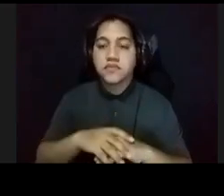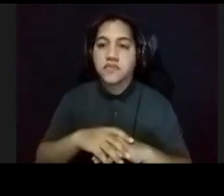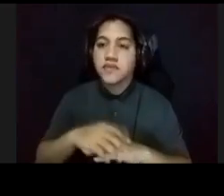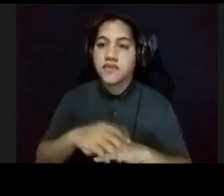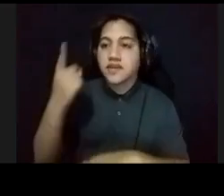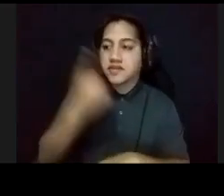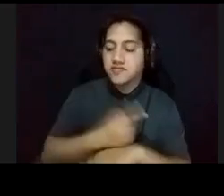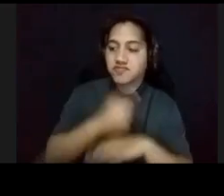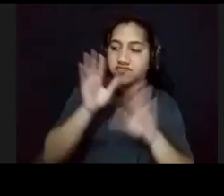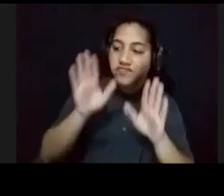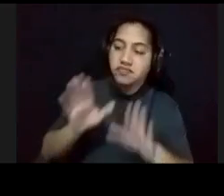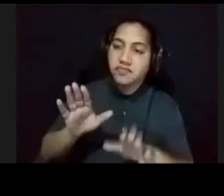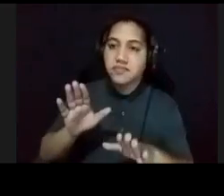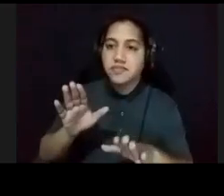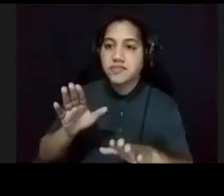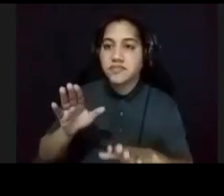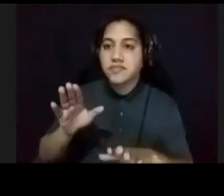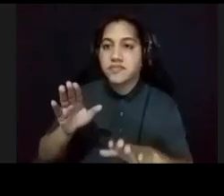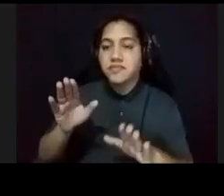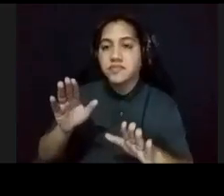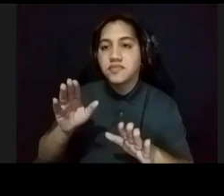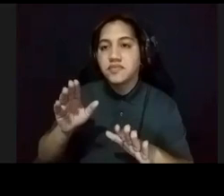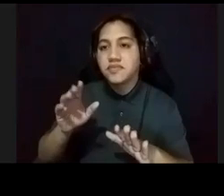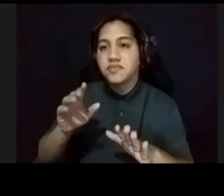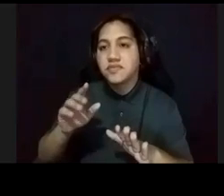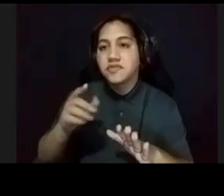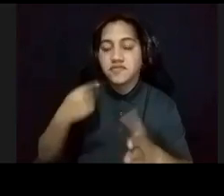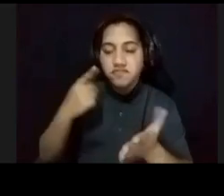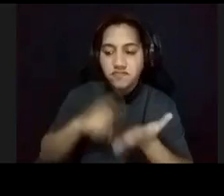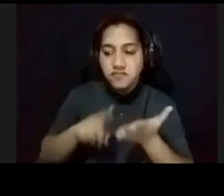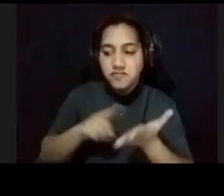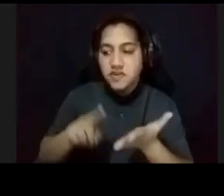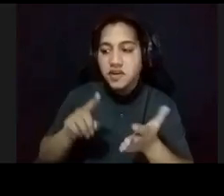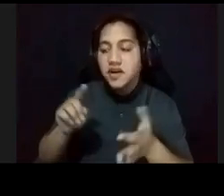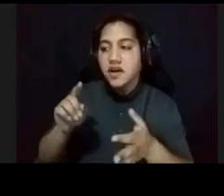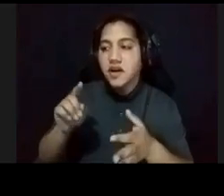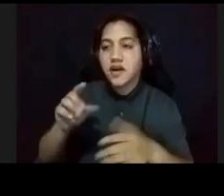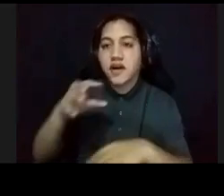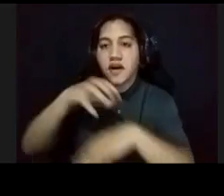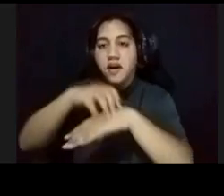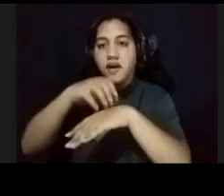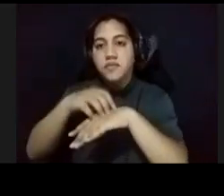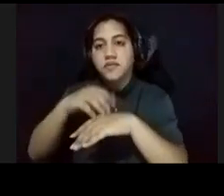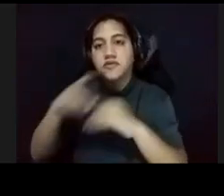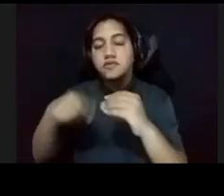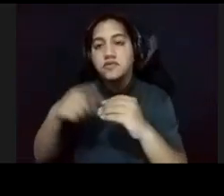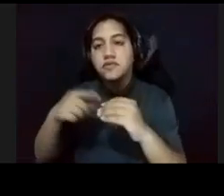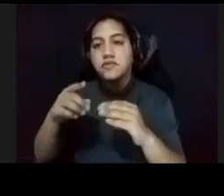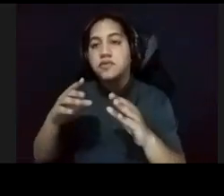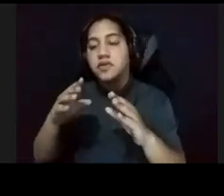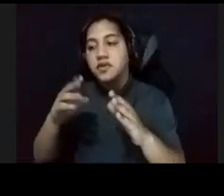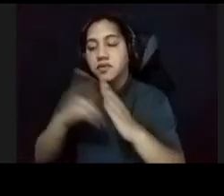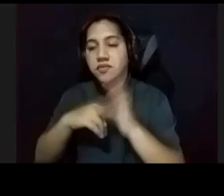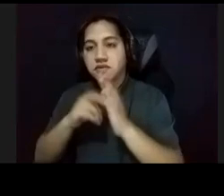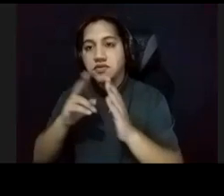maravilloso, porque había estado haciendo una investigación, en el Capitolio, sobre unas pinturas, para un trabajo que tenía que hacer, me muevo al viejo San Juan, y yo digo,